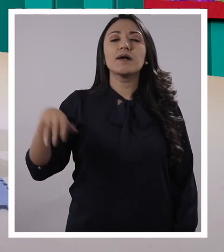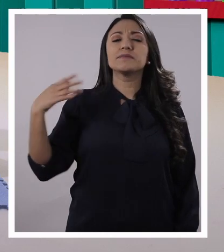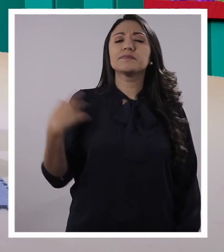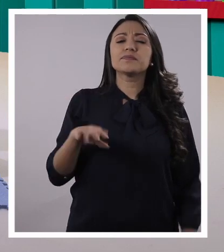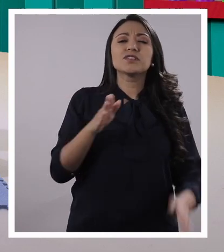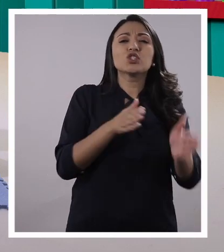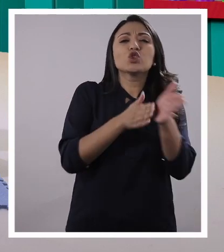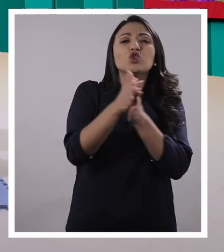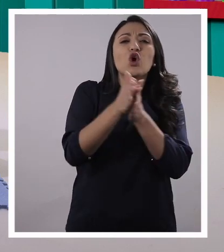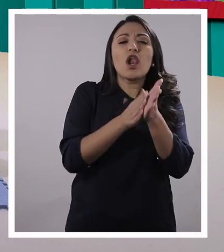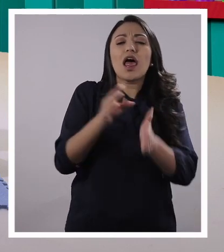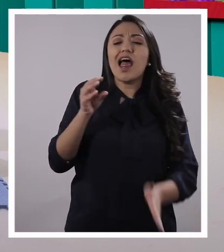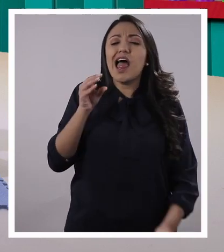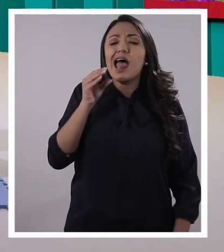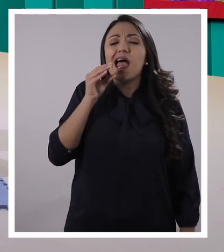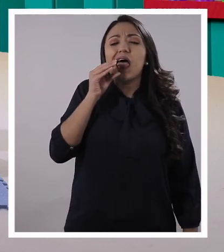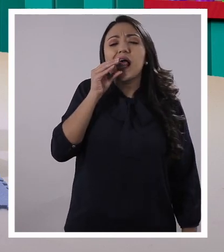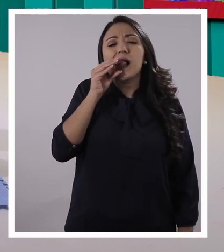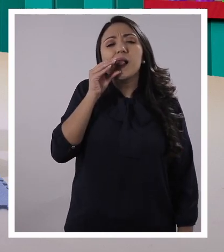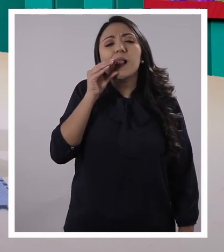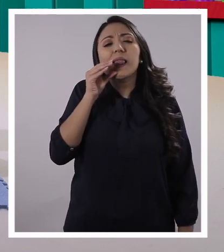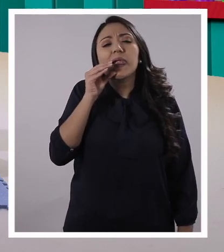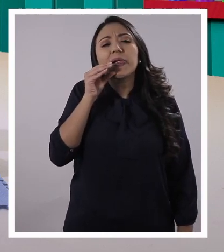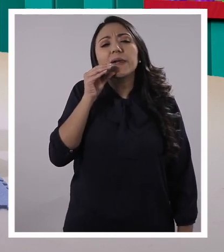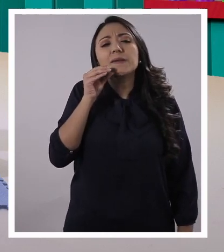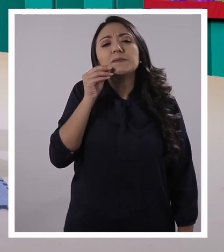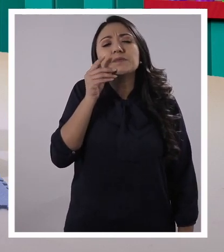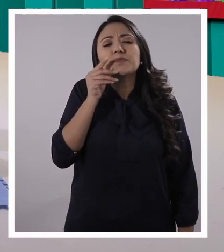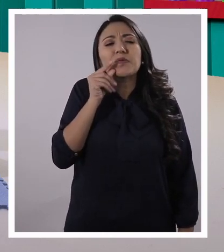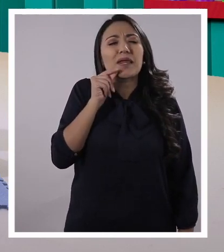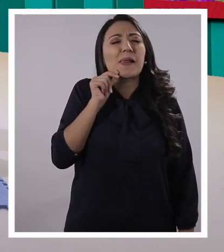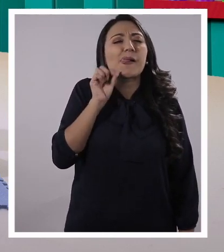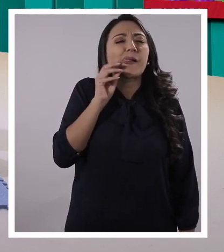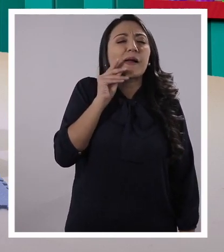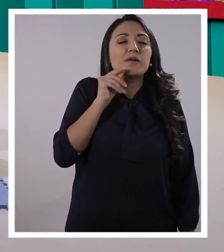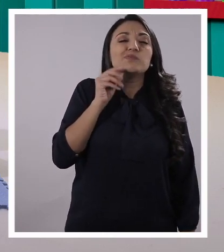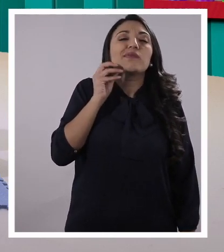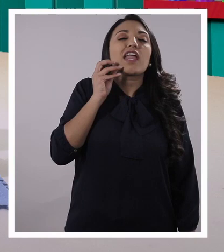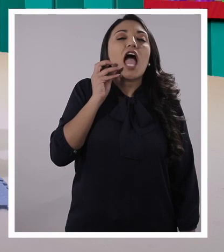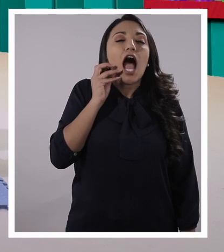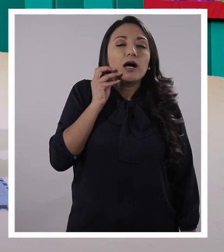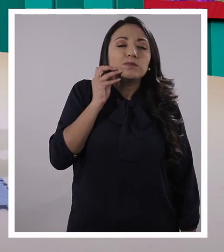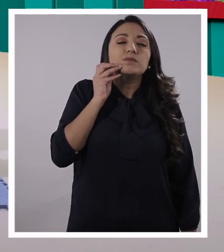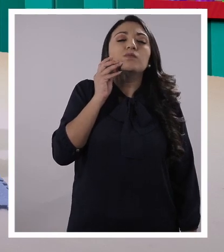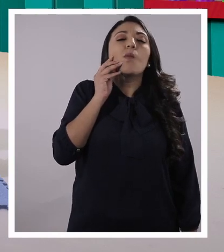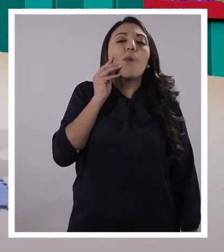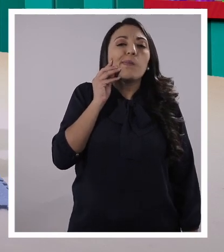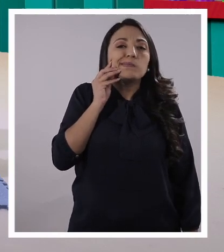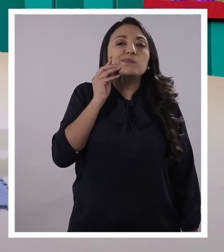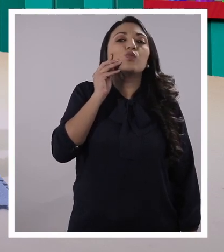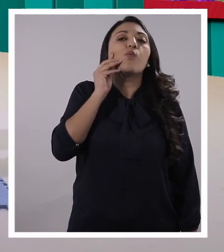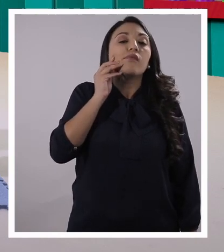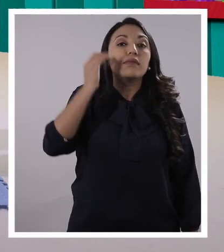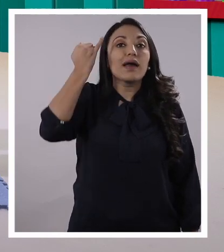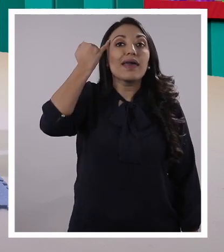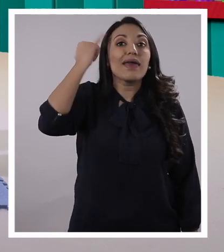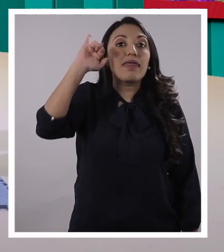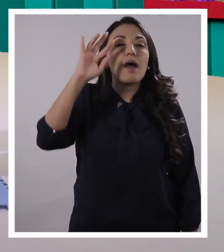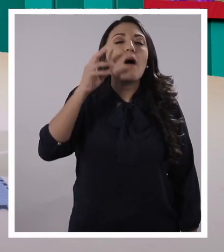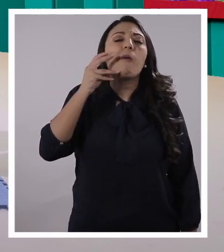Sienta el sabor dulce, ácido. Le va a masticar suavecito, suavecito, suavecito.